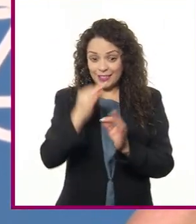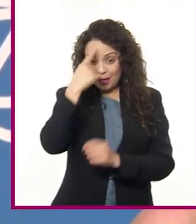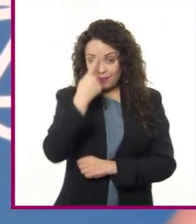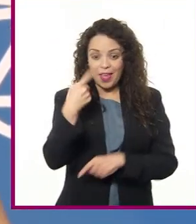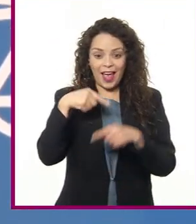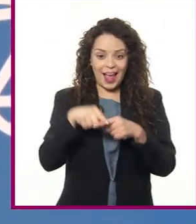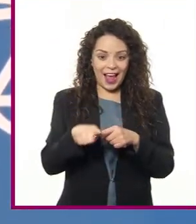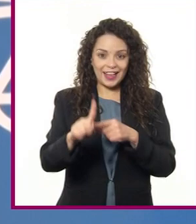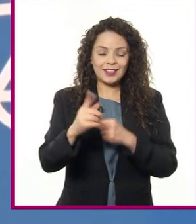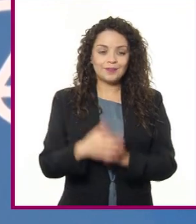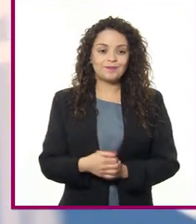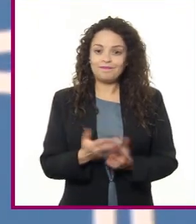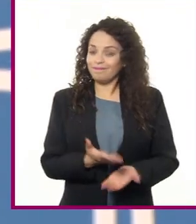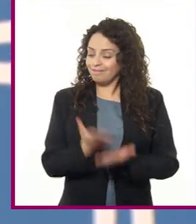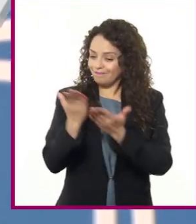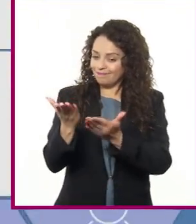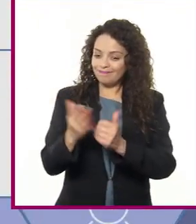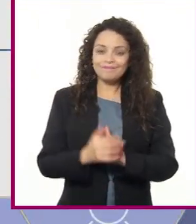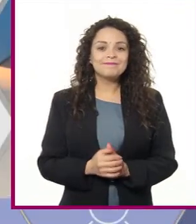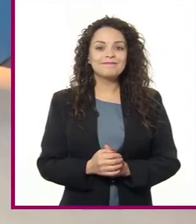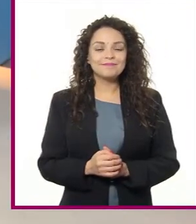comenzar. ¡Adelante!